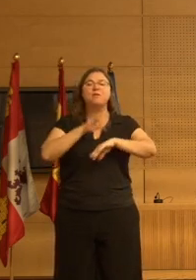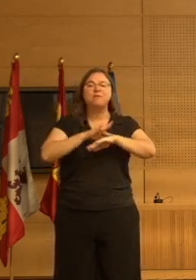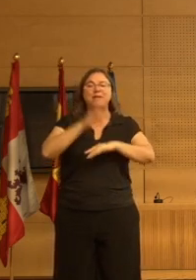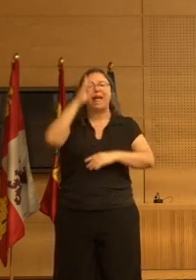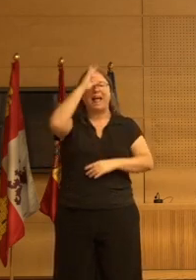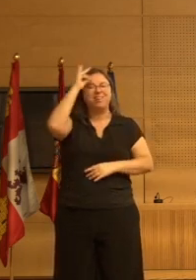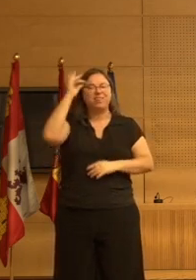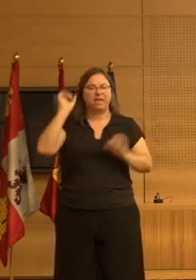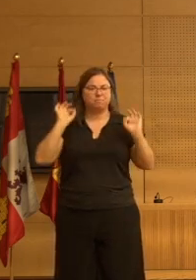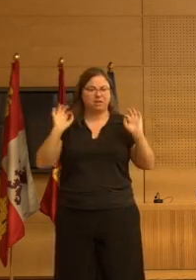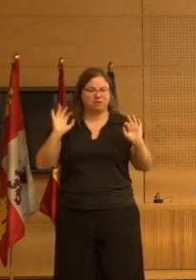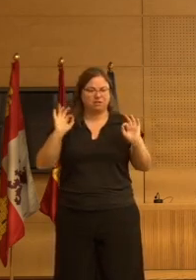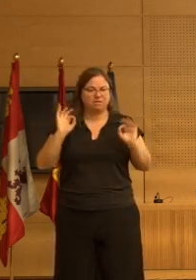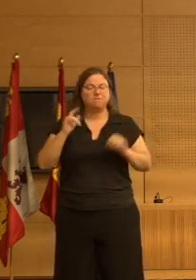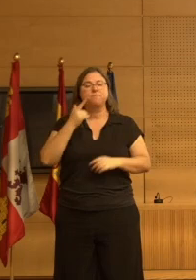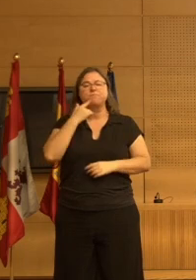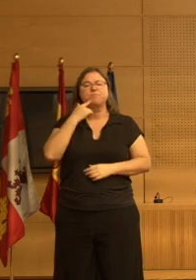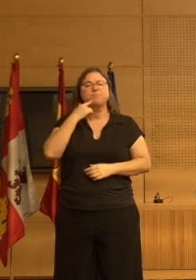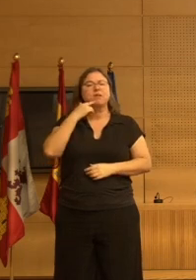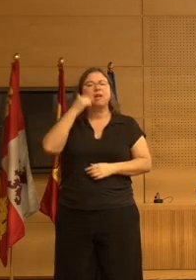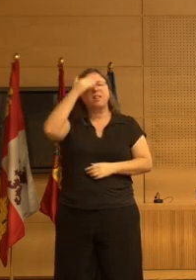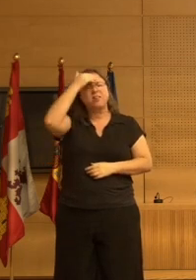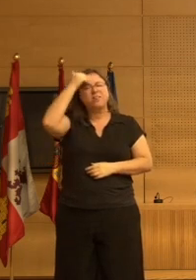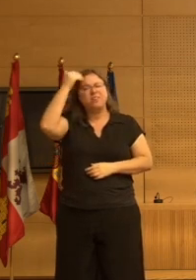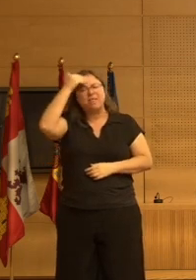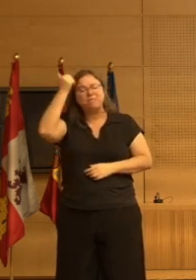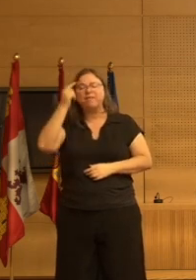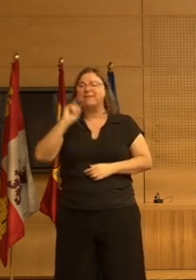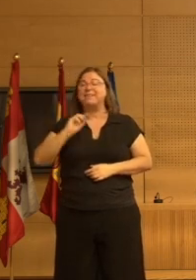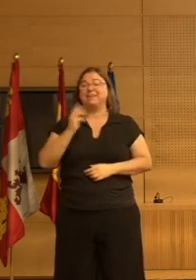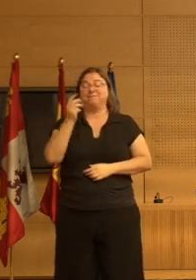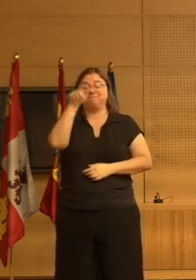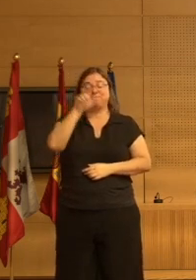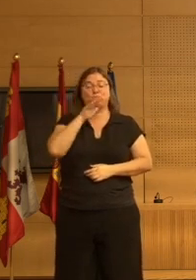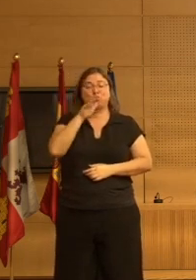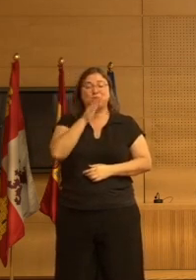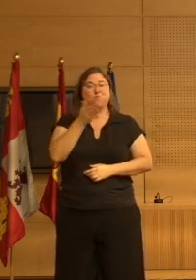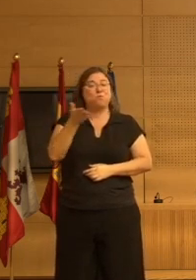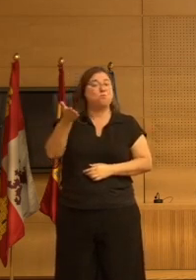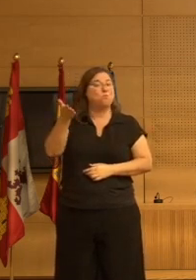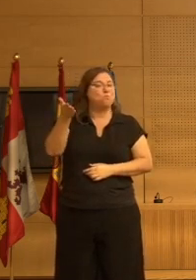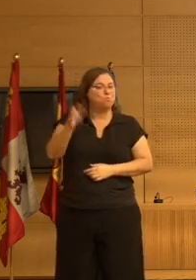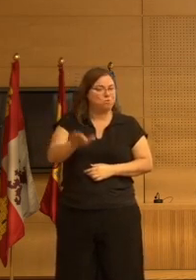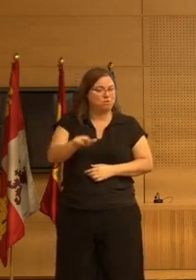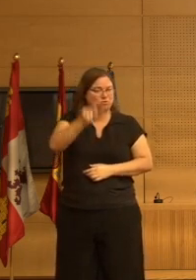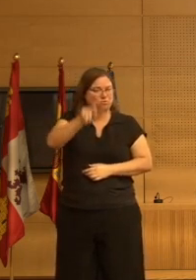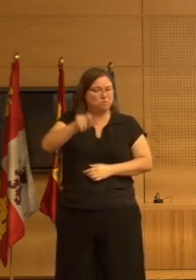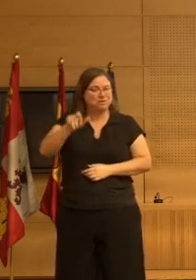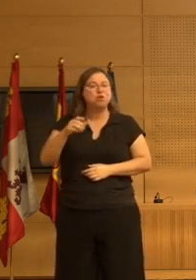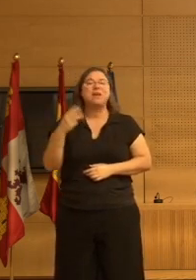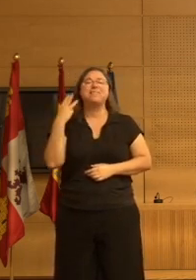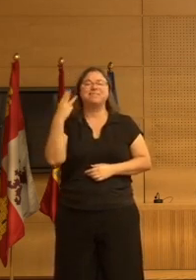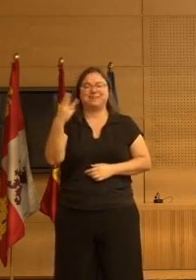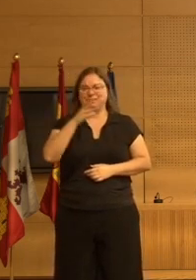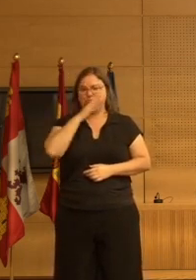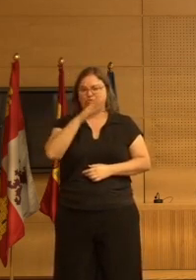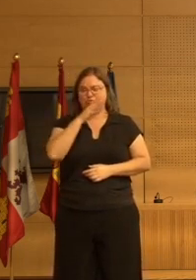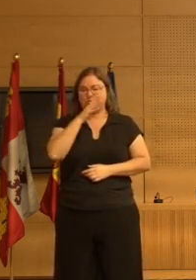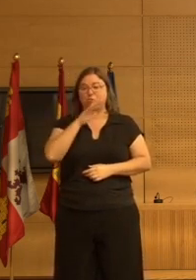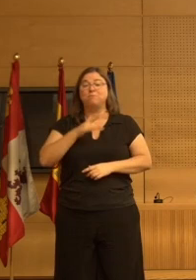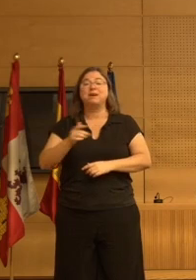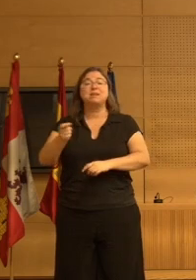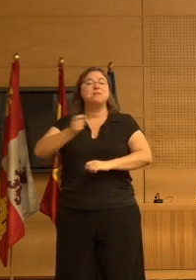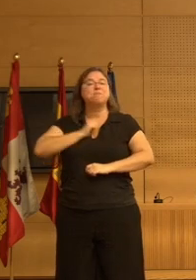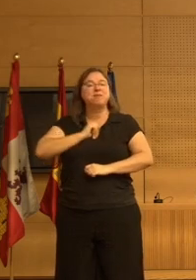La demencia se sitúa ya entre las tres primeras causas de mortalidad y entre las cinco primeras de dependencia y